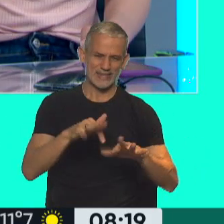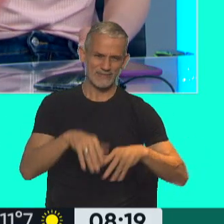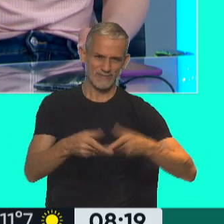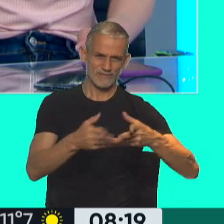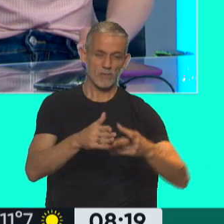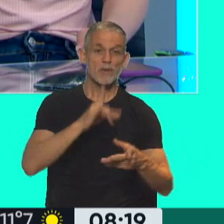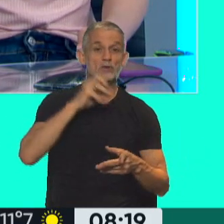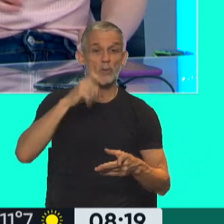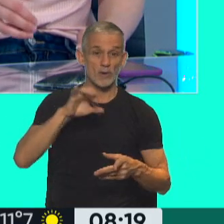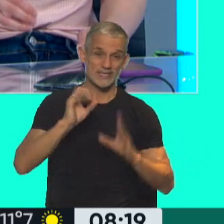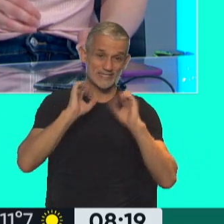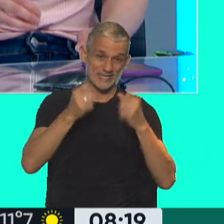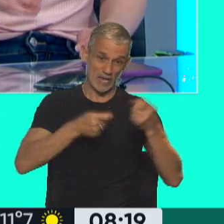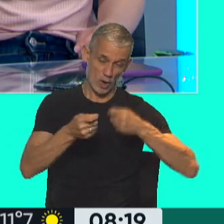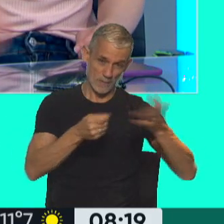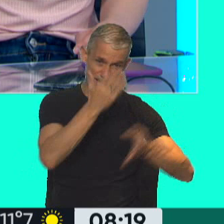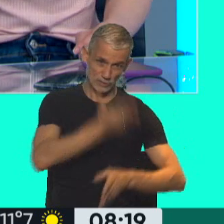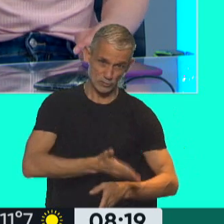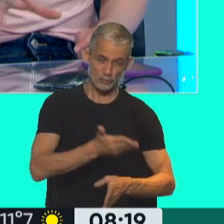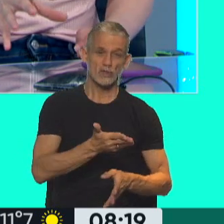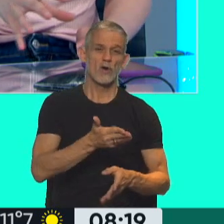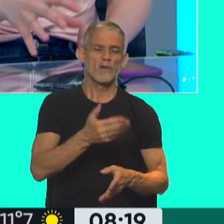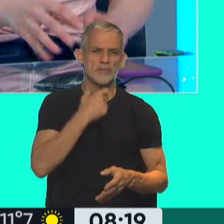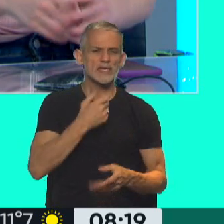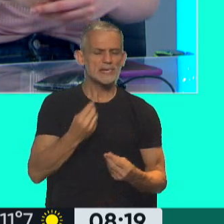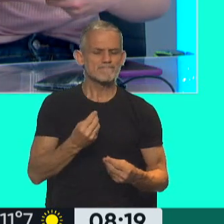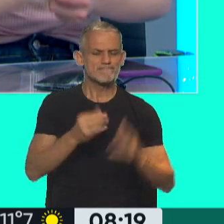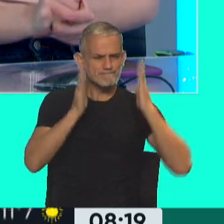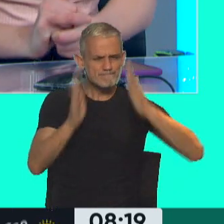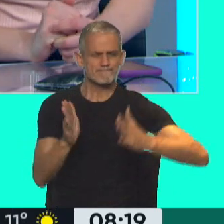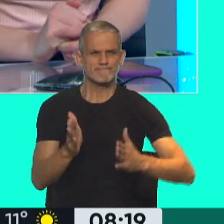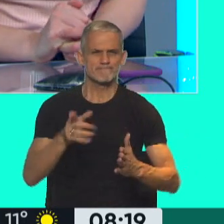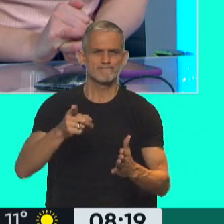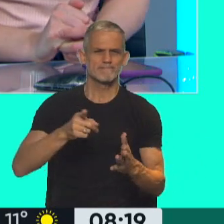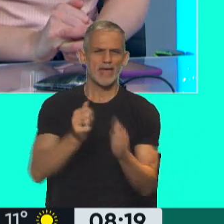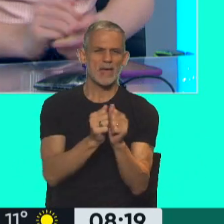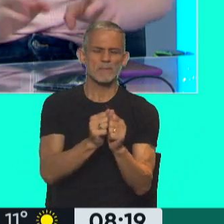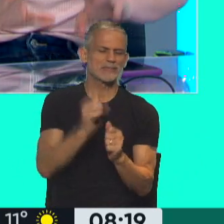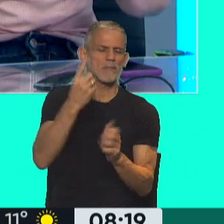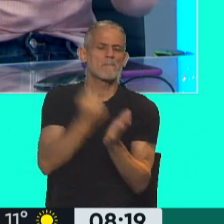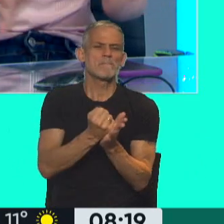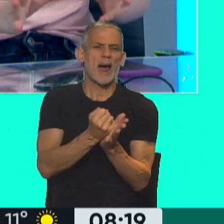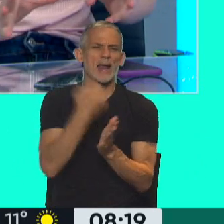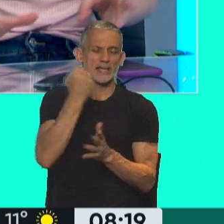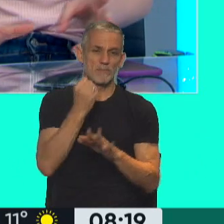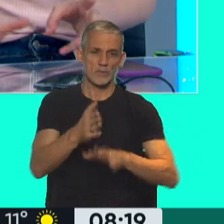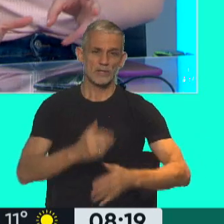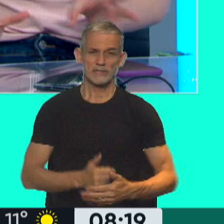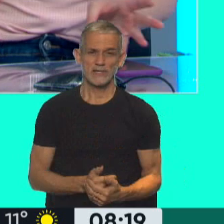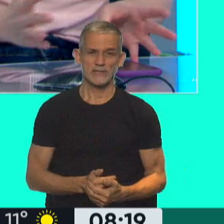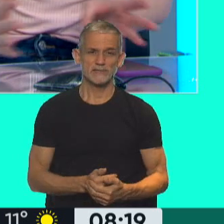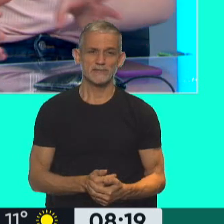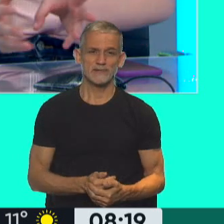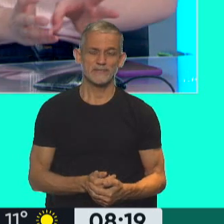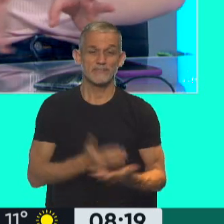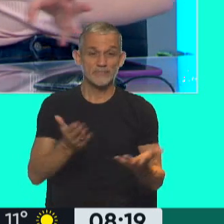Matías Tombolini, el Secretario de Comercio Interior, quiere poner el foco justamente en estas primeras marcas. De hecho que ayer además, a ver,